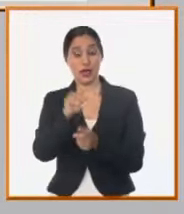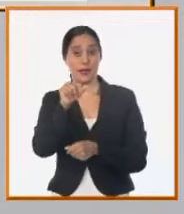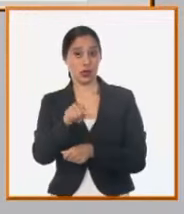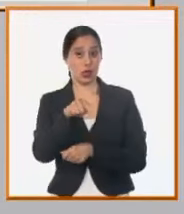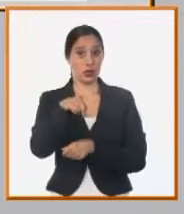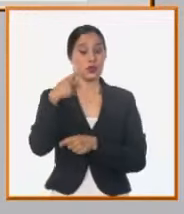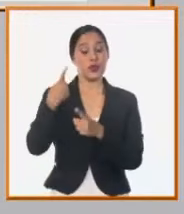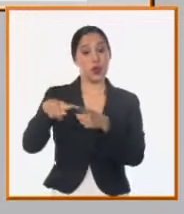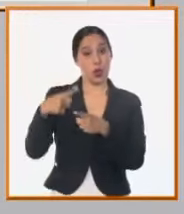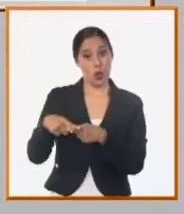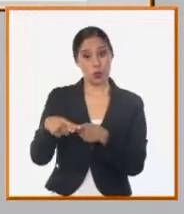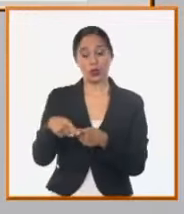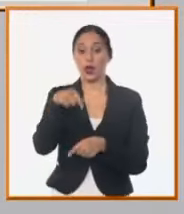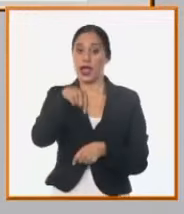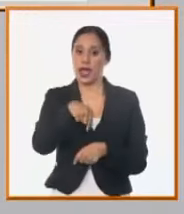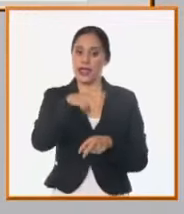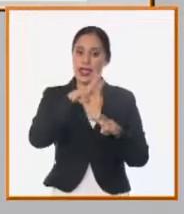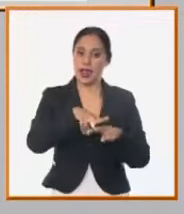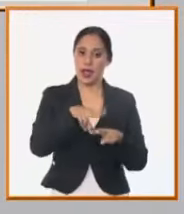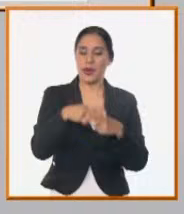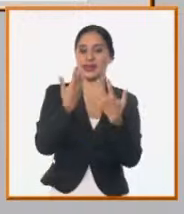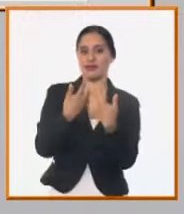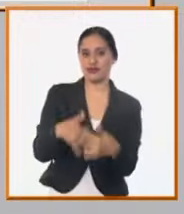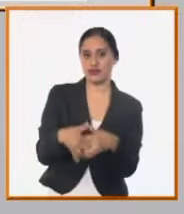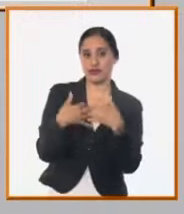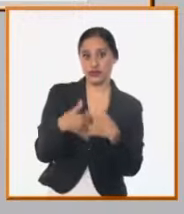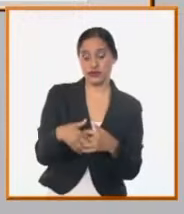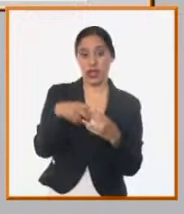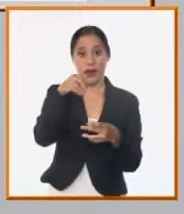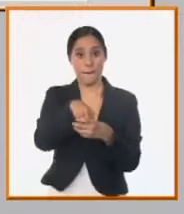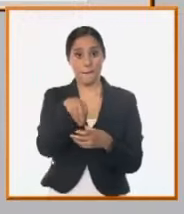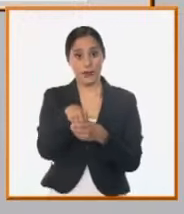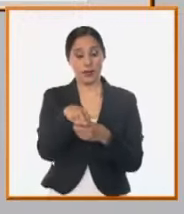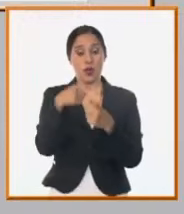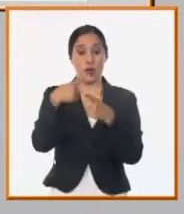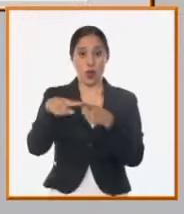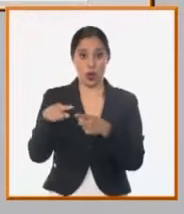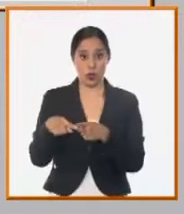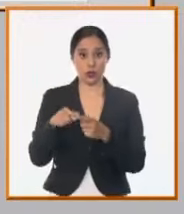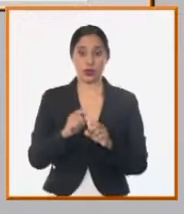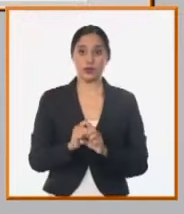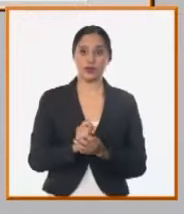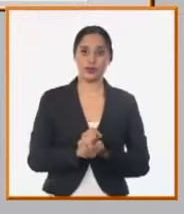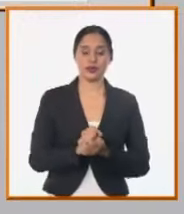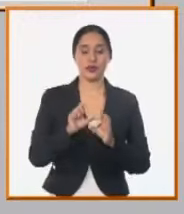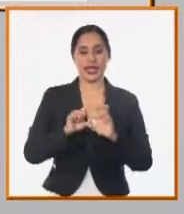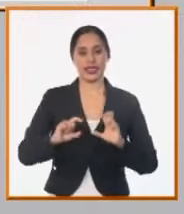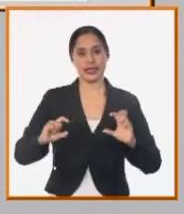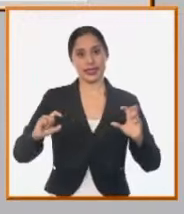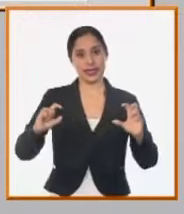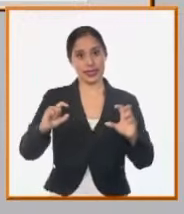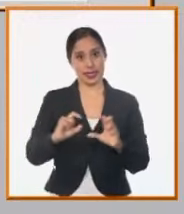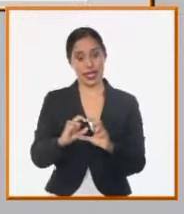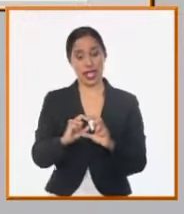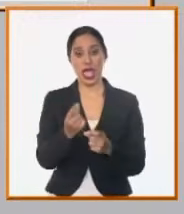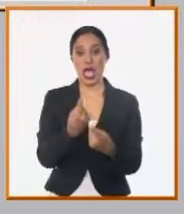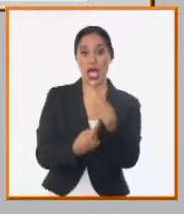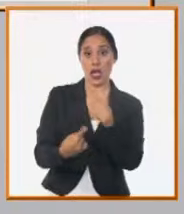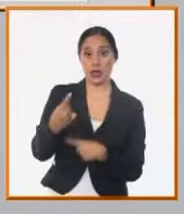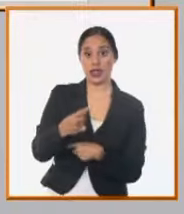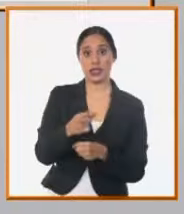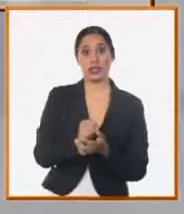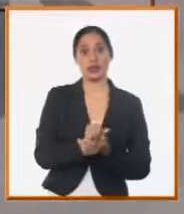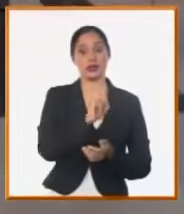en Hidroplá en La Habana se fabrican también los manguitos rectos y enlaces rocamache y rocahembra en la medida de 16 a 32